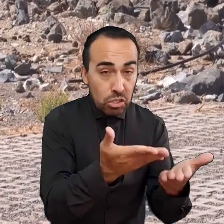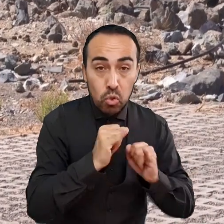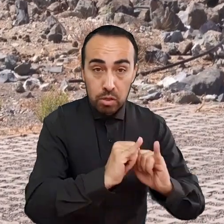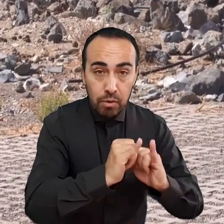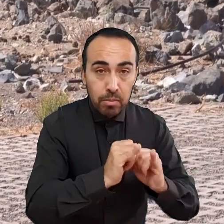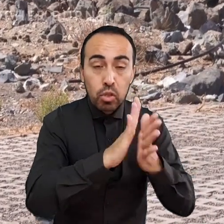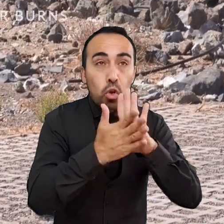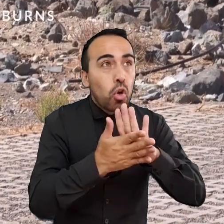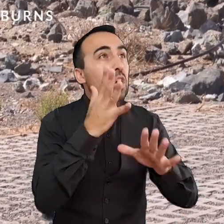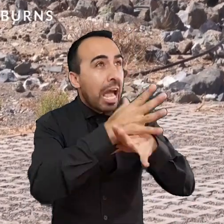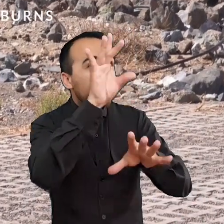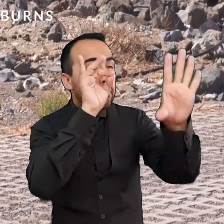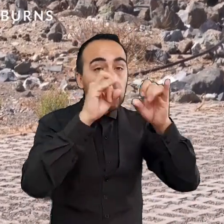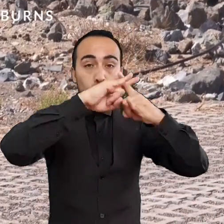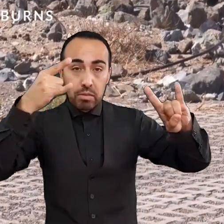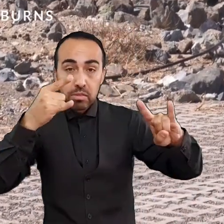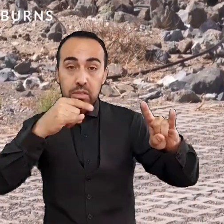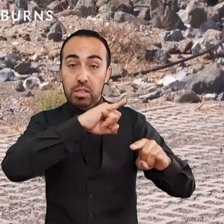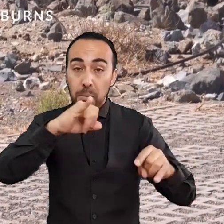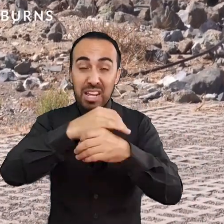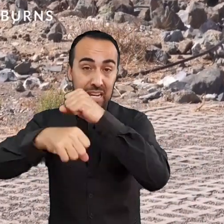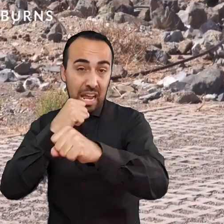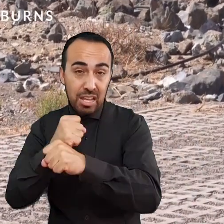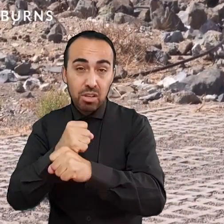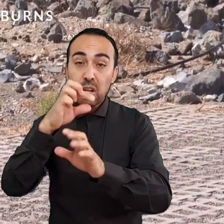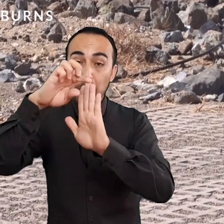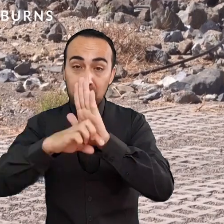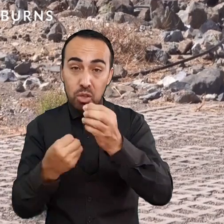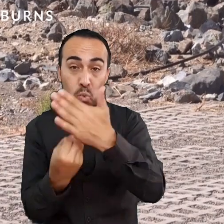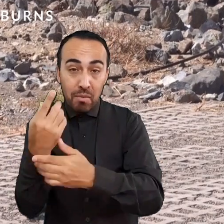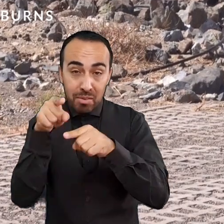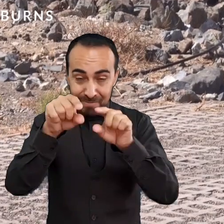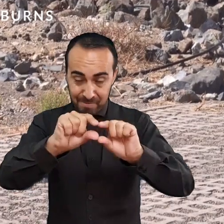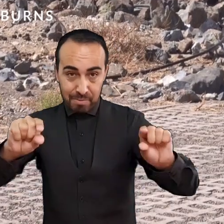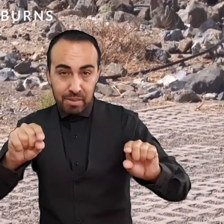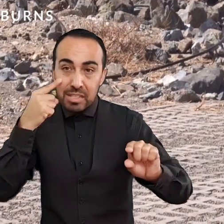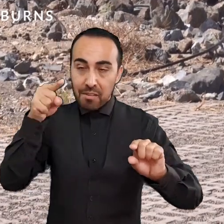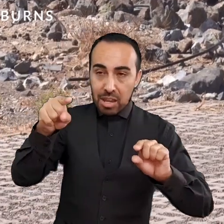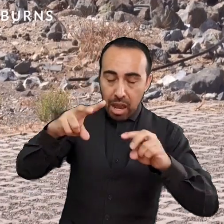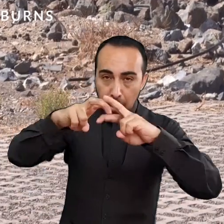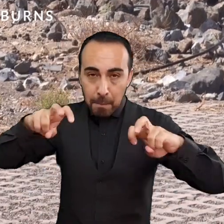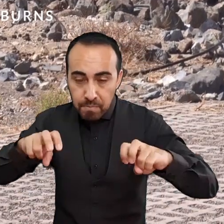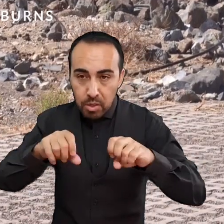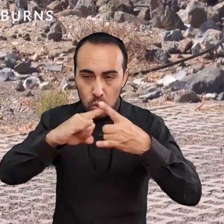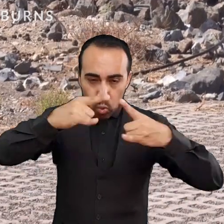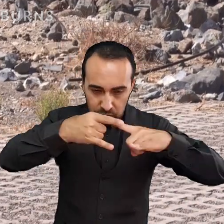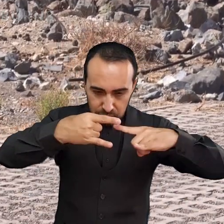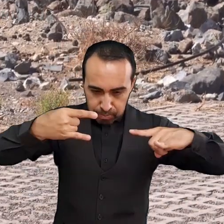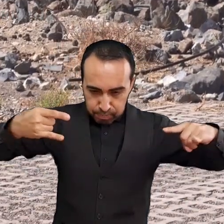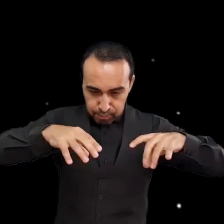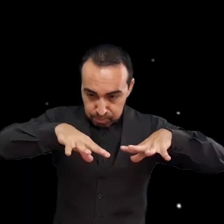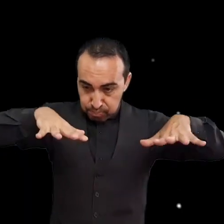Carnegie Supernova es Poise, liderado inicialmente por Mark y luego por Christopher Barnes, el que se dedica a obtener